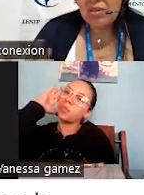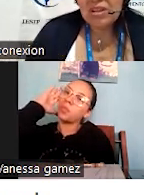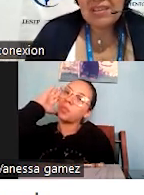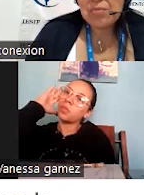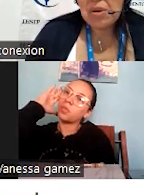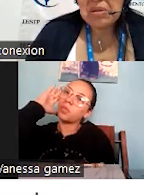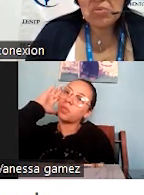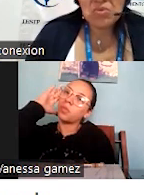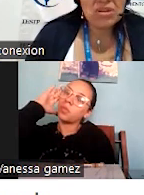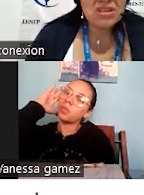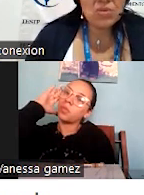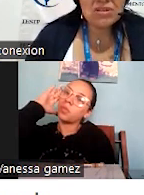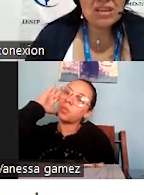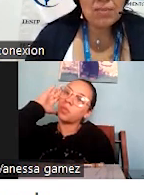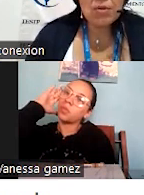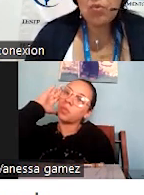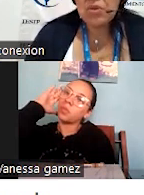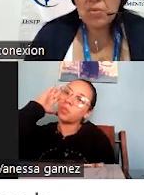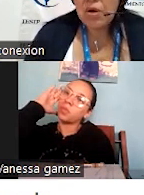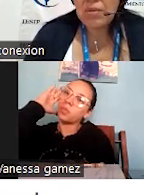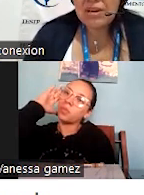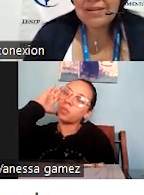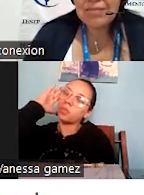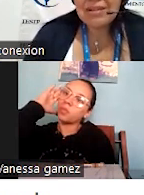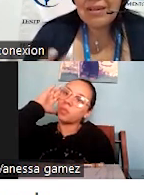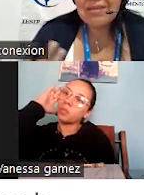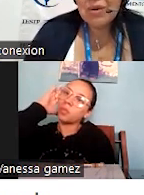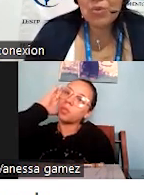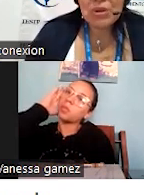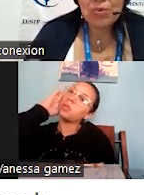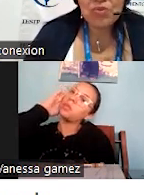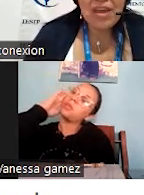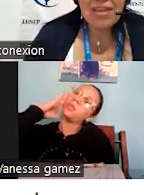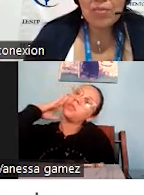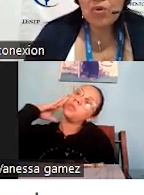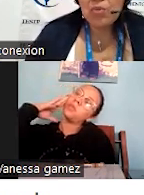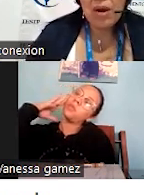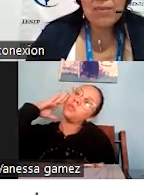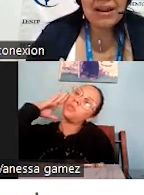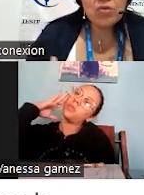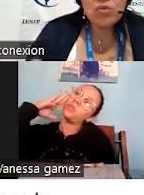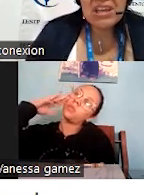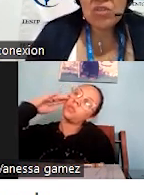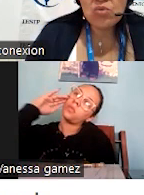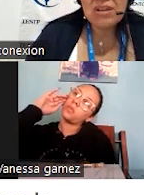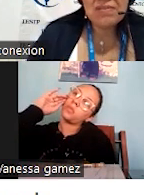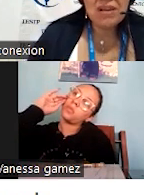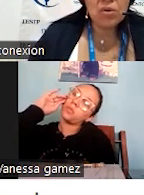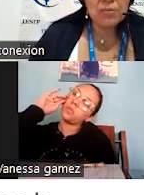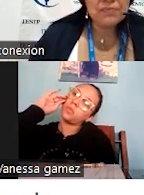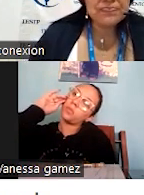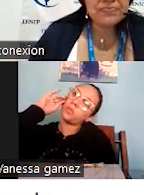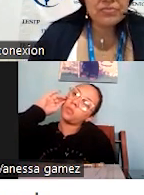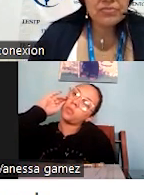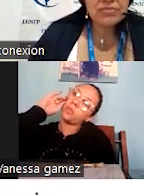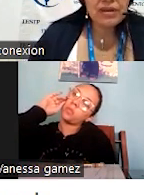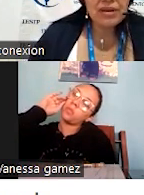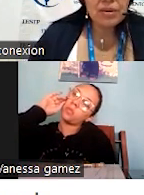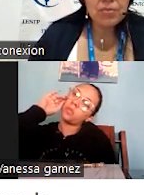Y no, ahorita estamos hablando de un hotel cinco estrellas, pero podríamos hablar también de una posada. Podemos hablar de un guía turístico.